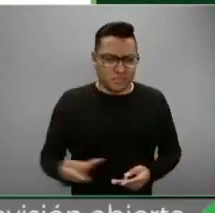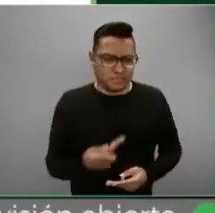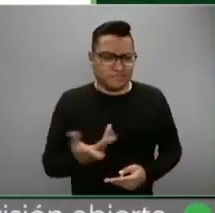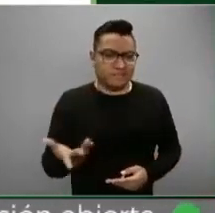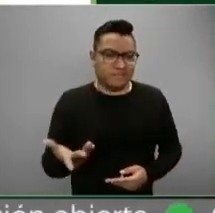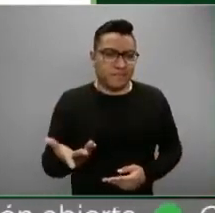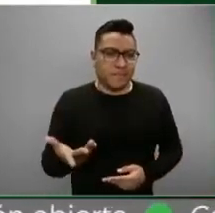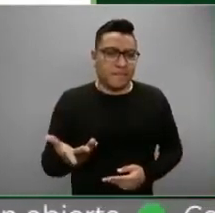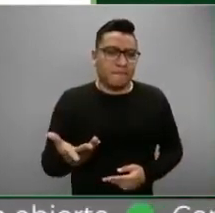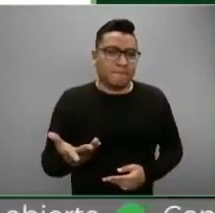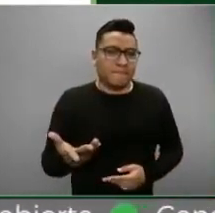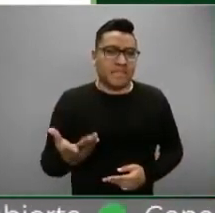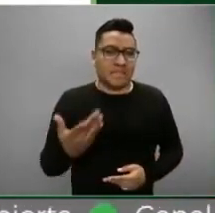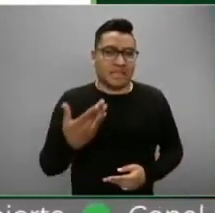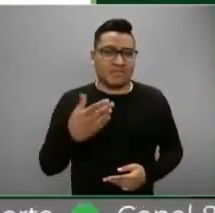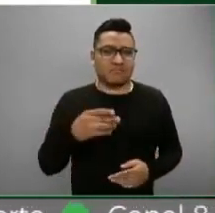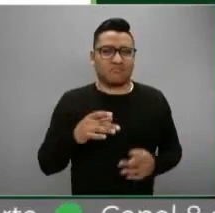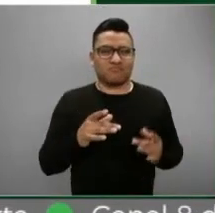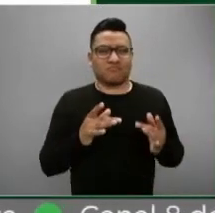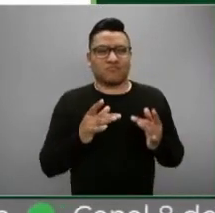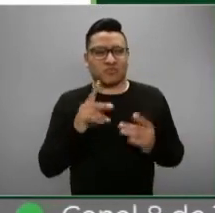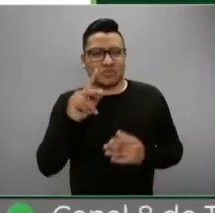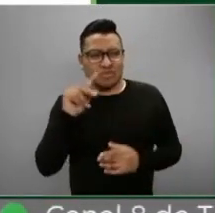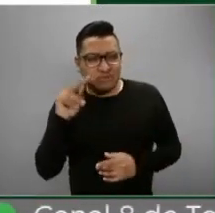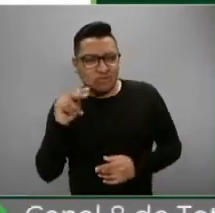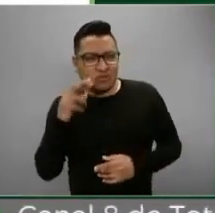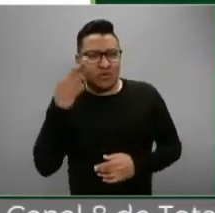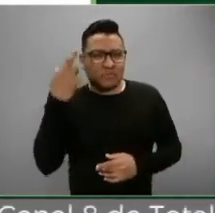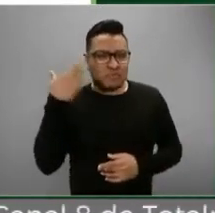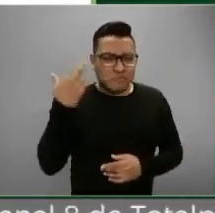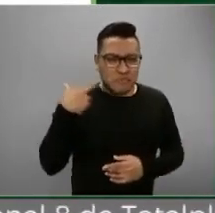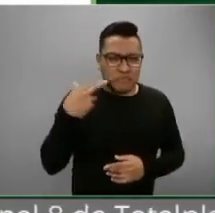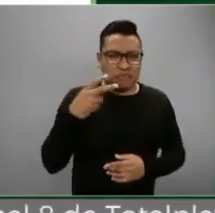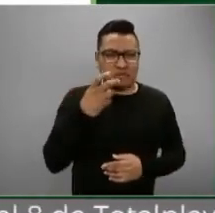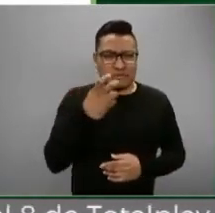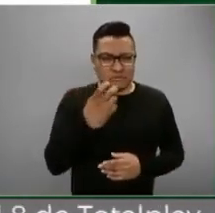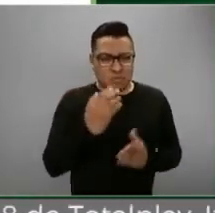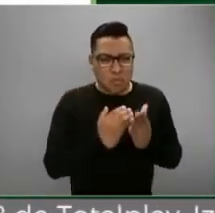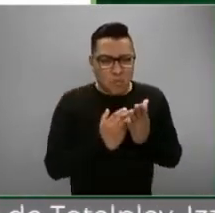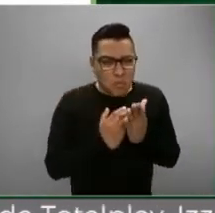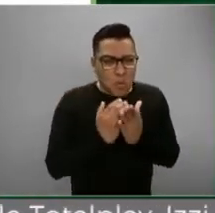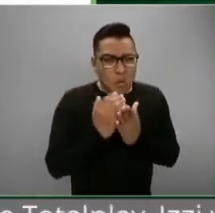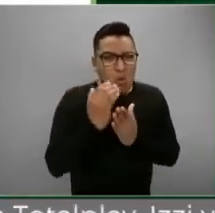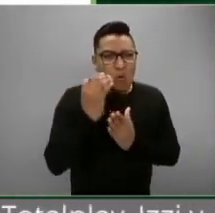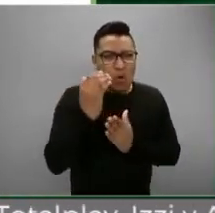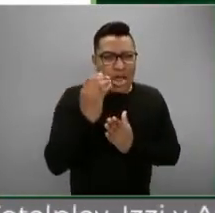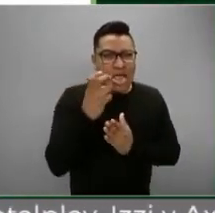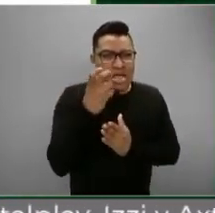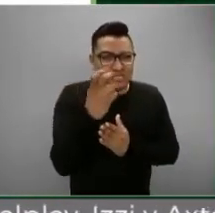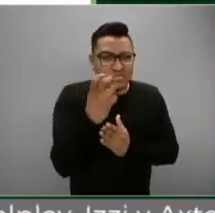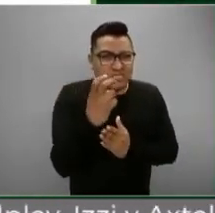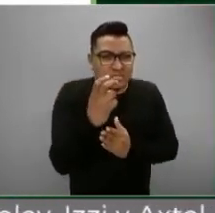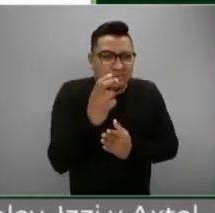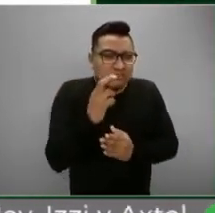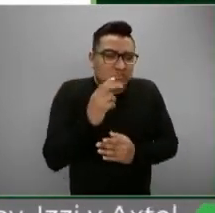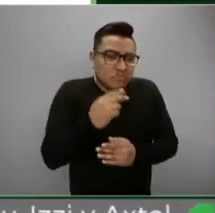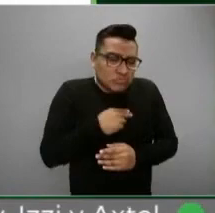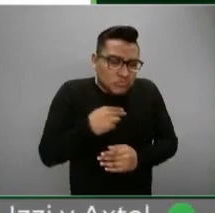El incremento en consumo de medios de comunicación, ¿podemos considerarlo como una buena aportación de la población?